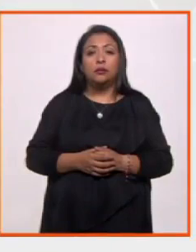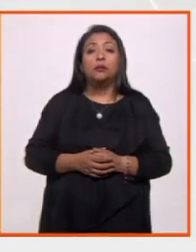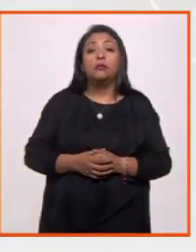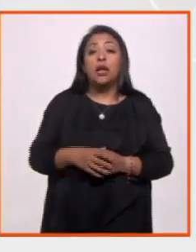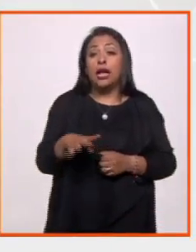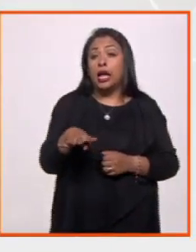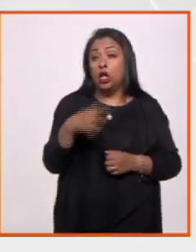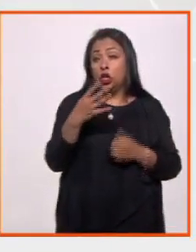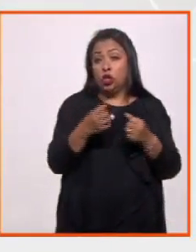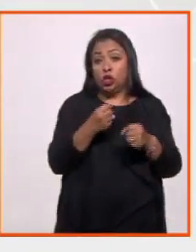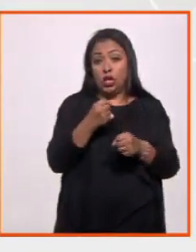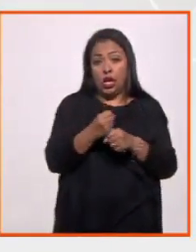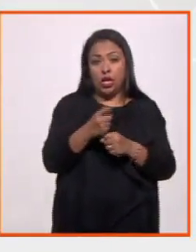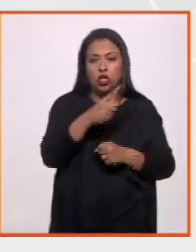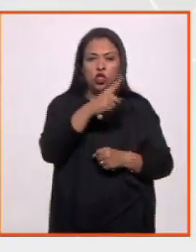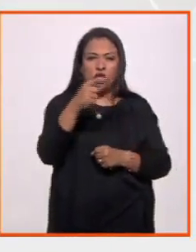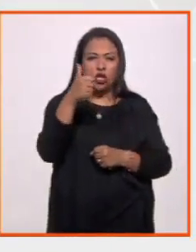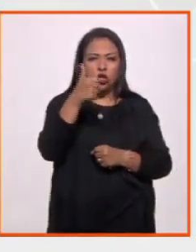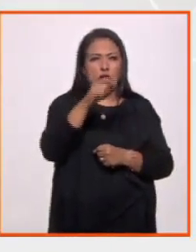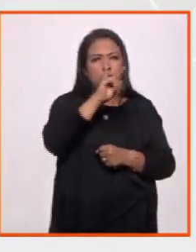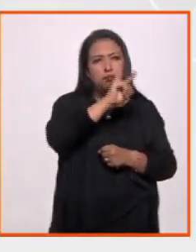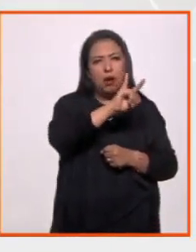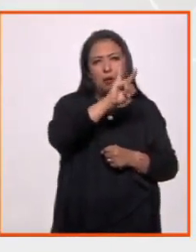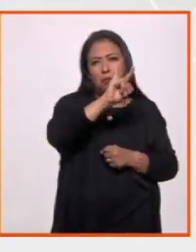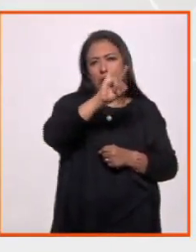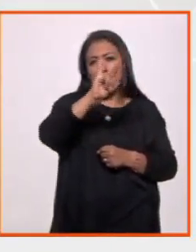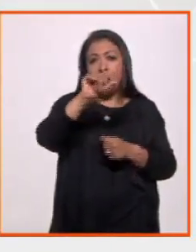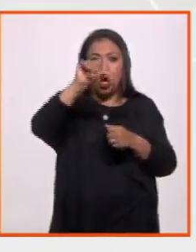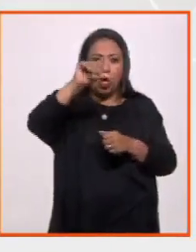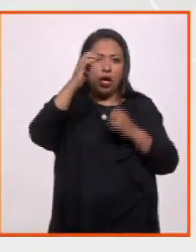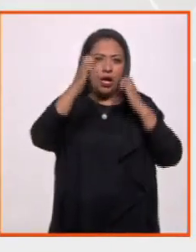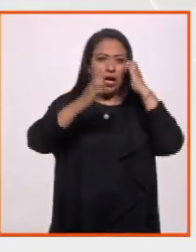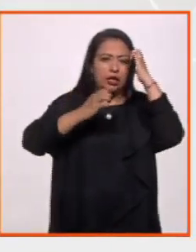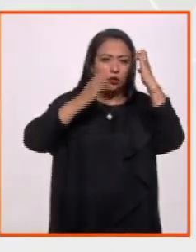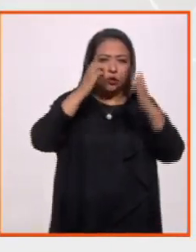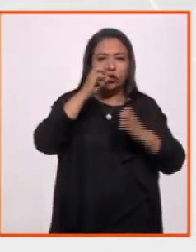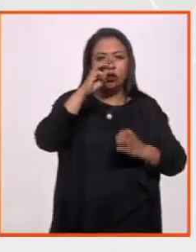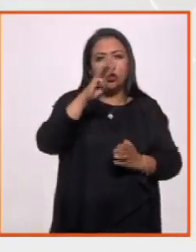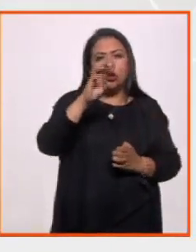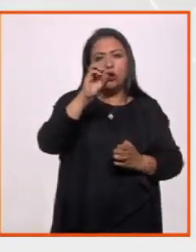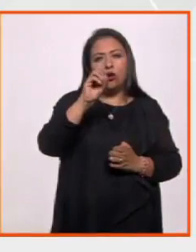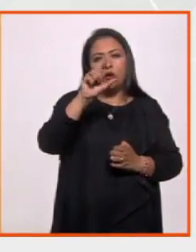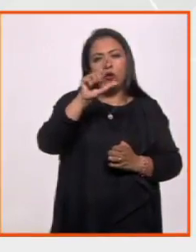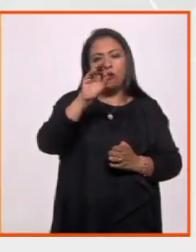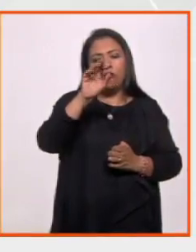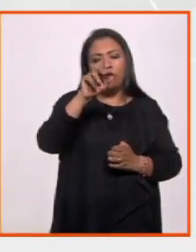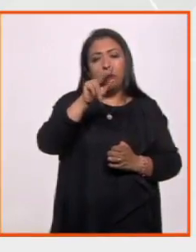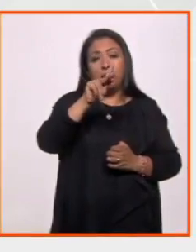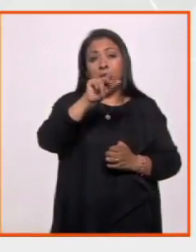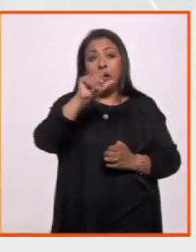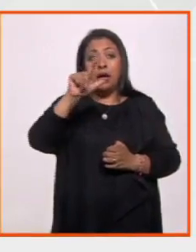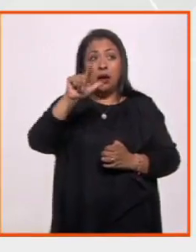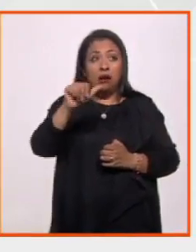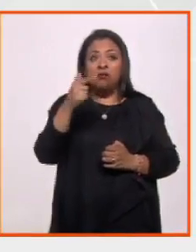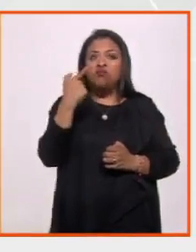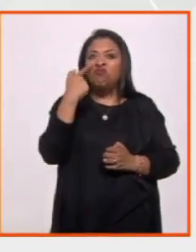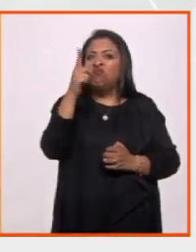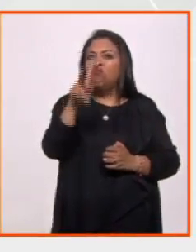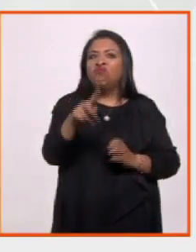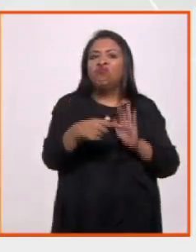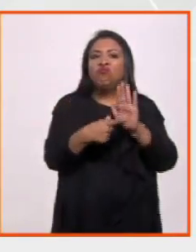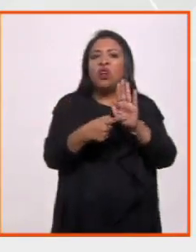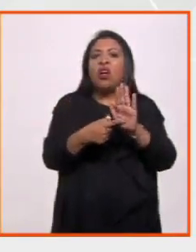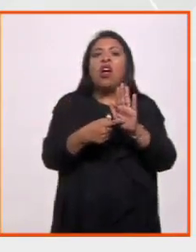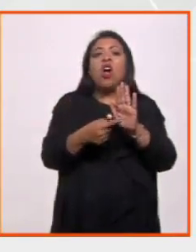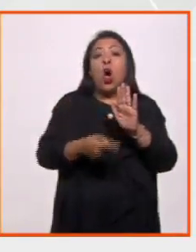Durante 14 años, las 106 piezas que ahora conforman la exposición Wolf and Palen, más allá del surrealismo, no vieron a luz. Esta es la